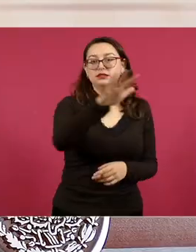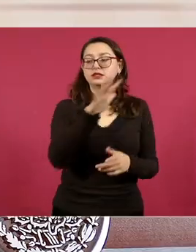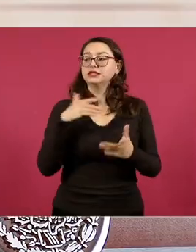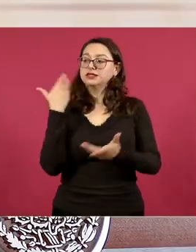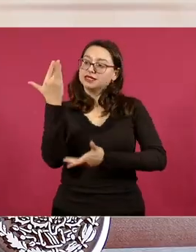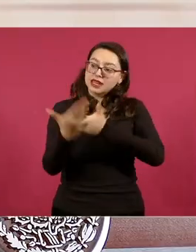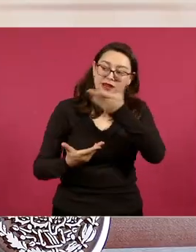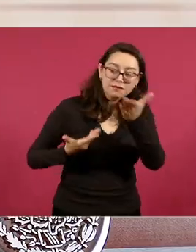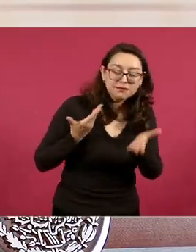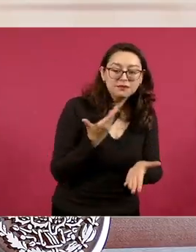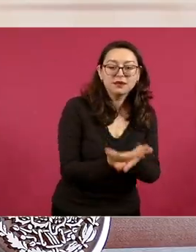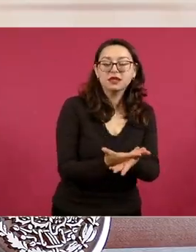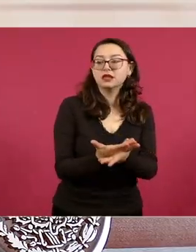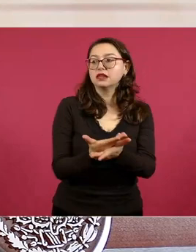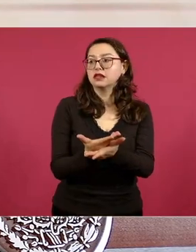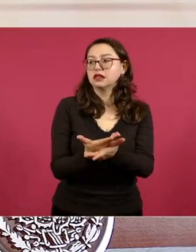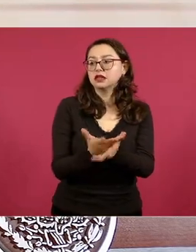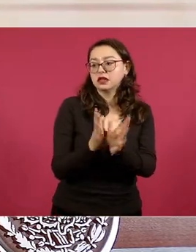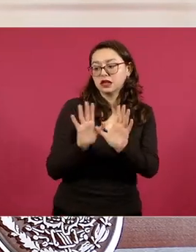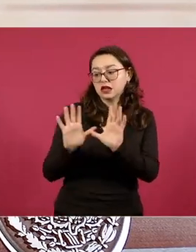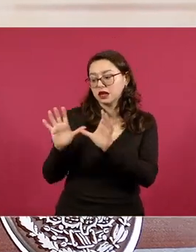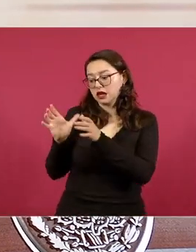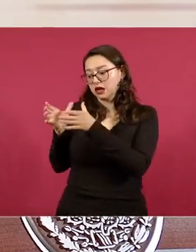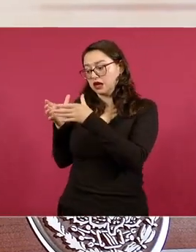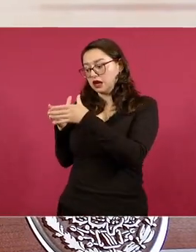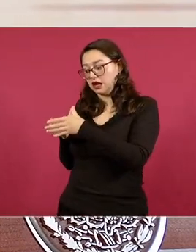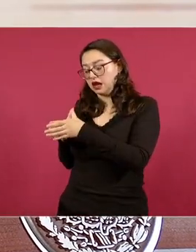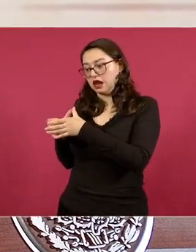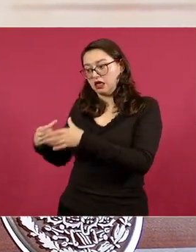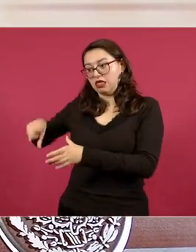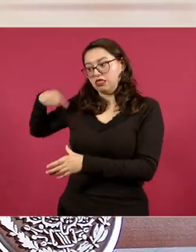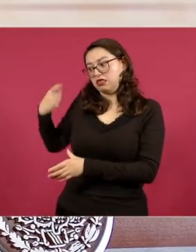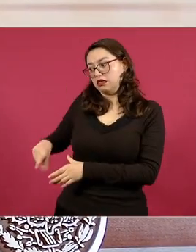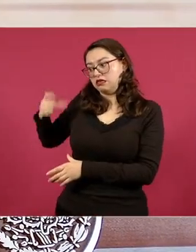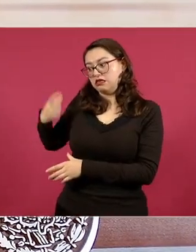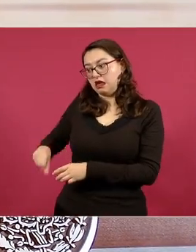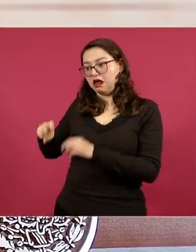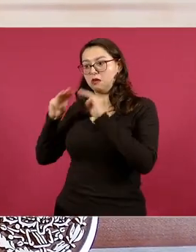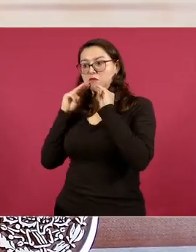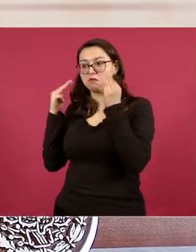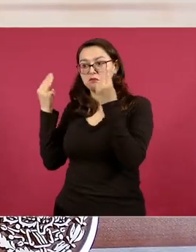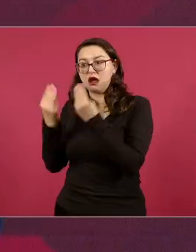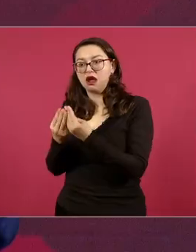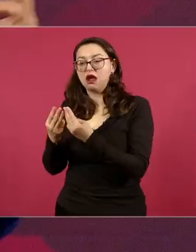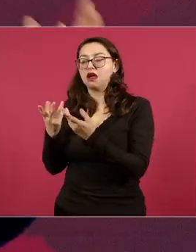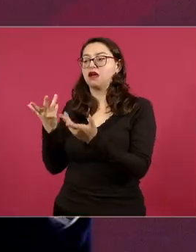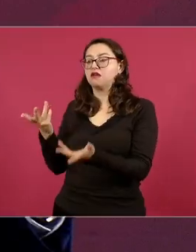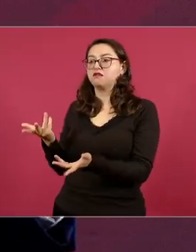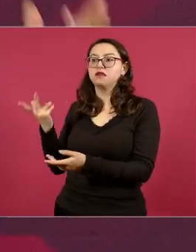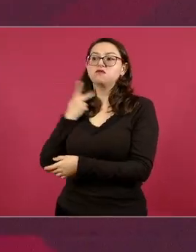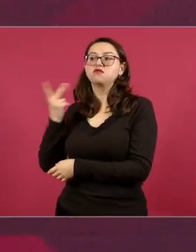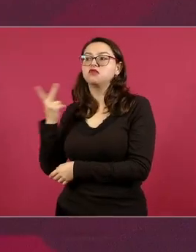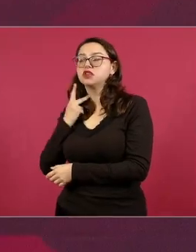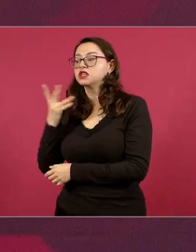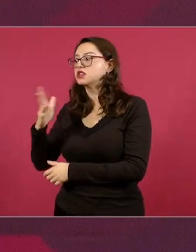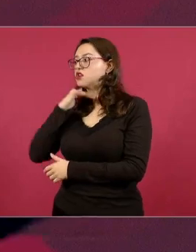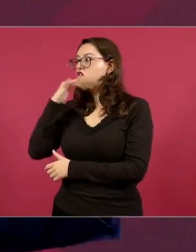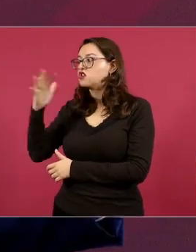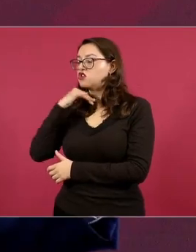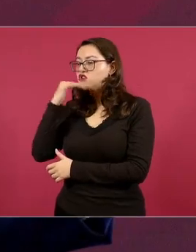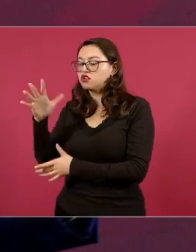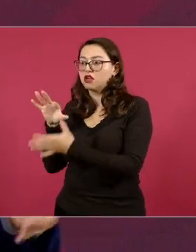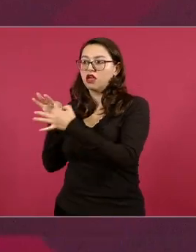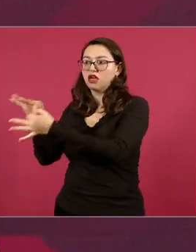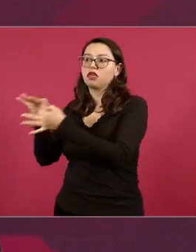no al servicio de la delincuencia de cuello blanco o de la delincuencia